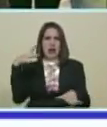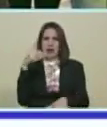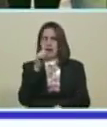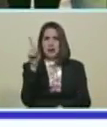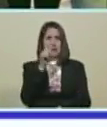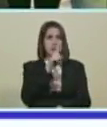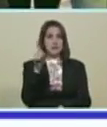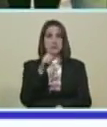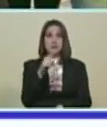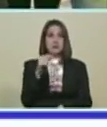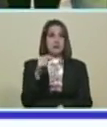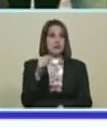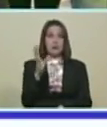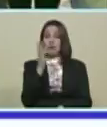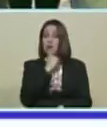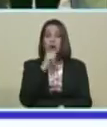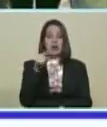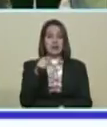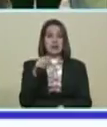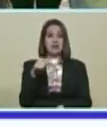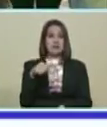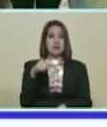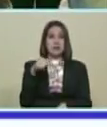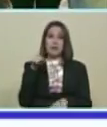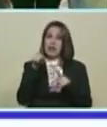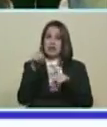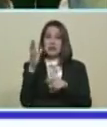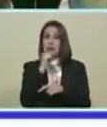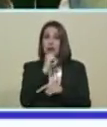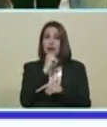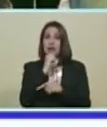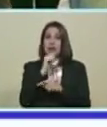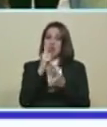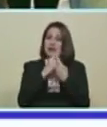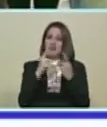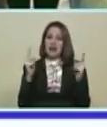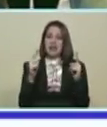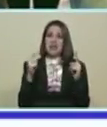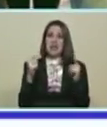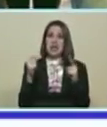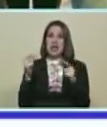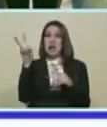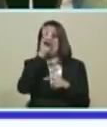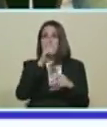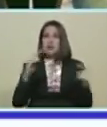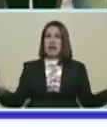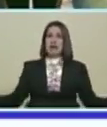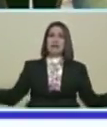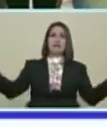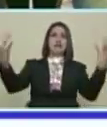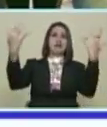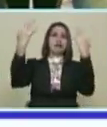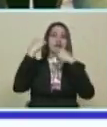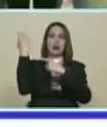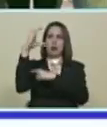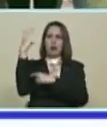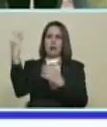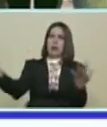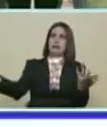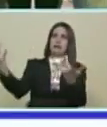No ha sido así No ha sido así Ni es así Al contrario Venezuela es receptor De migración De Colombia